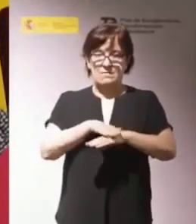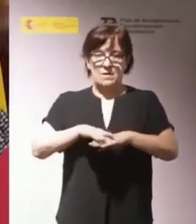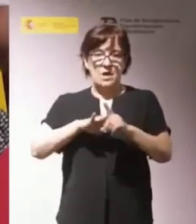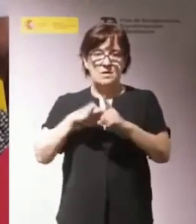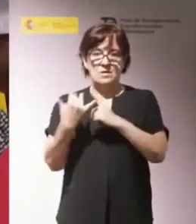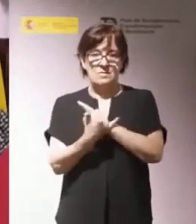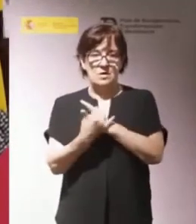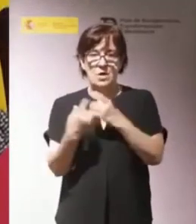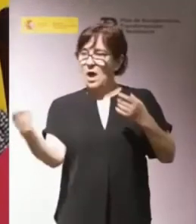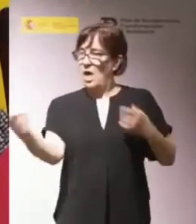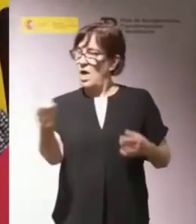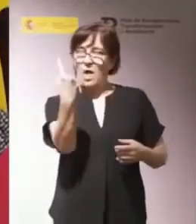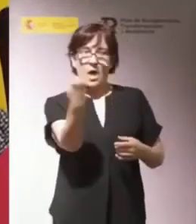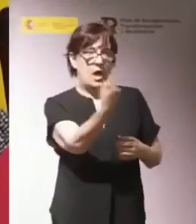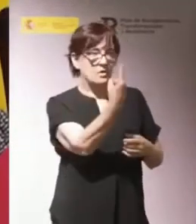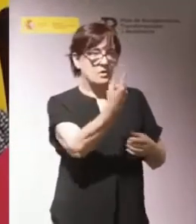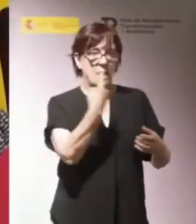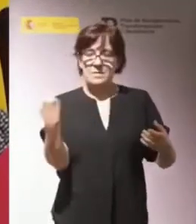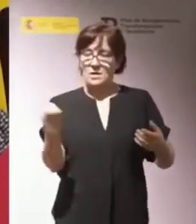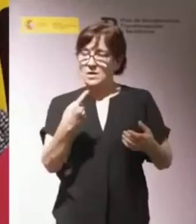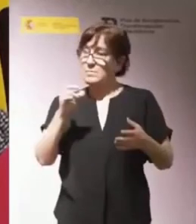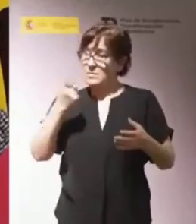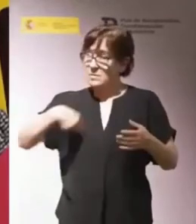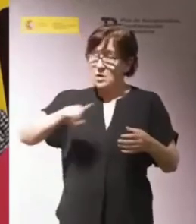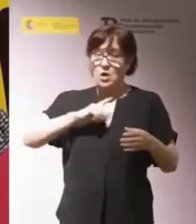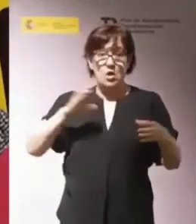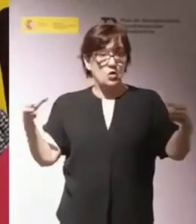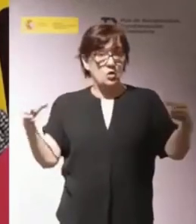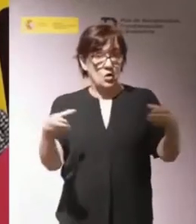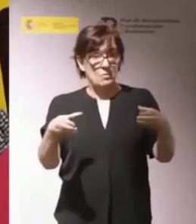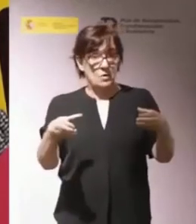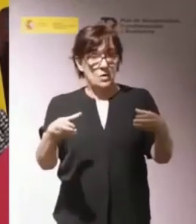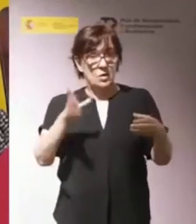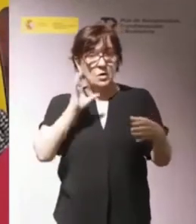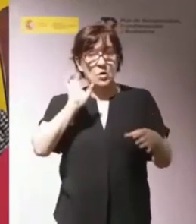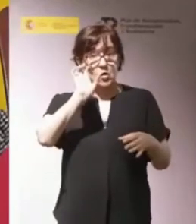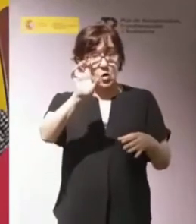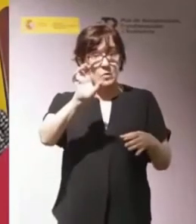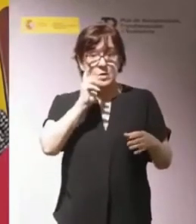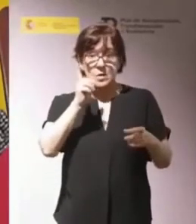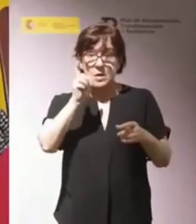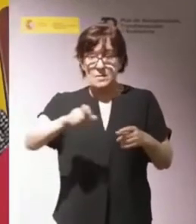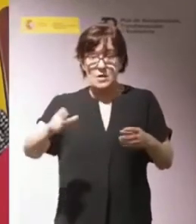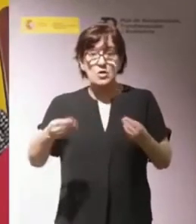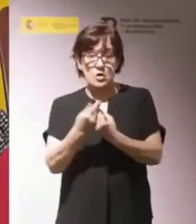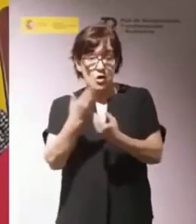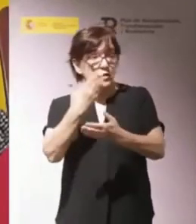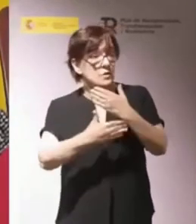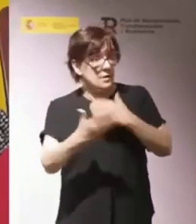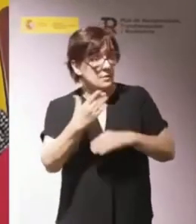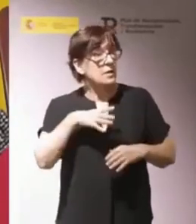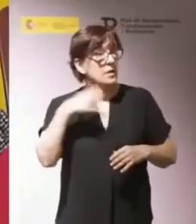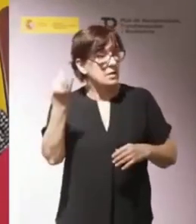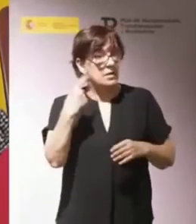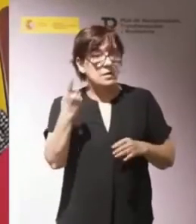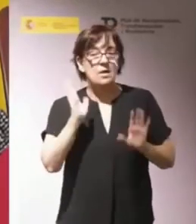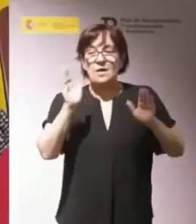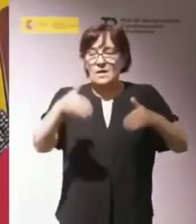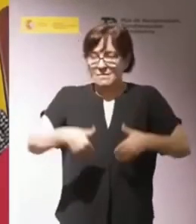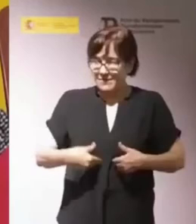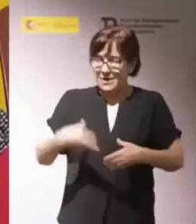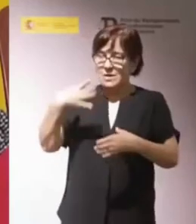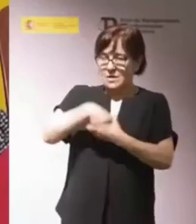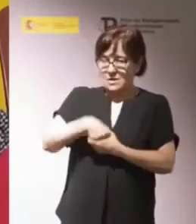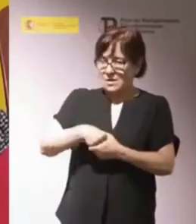situación de aislamiento, entonces para que la comunidad resulte una buena comunidad para las personas con discapacidad que regresan o